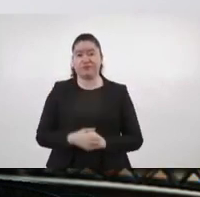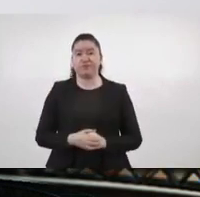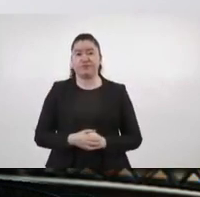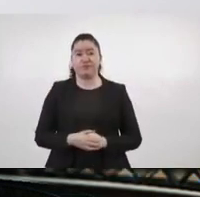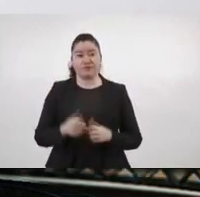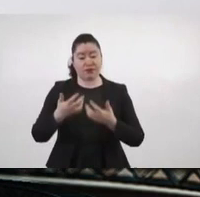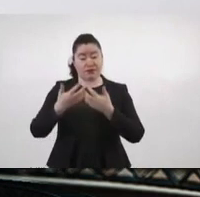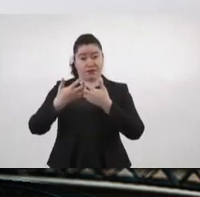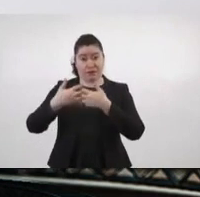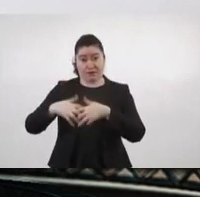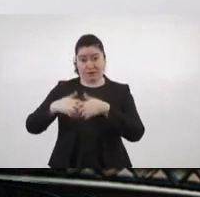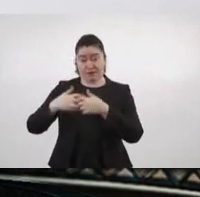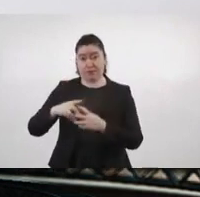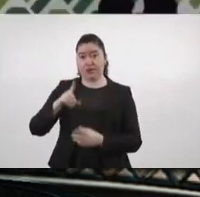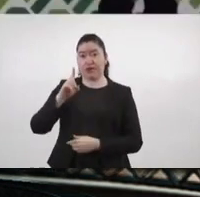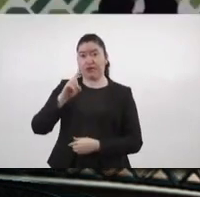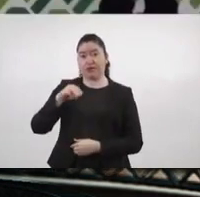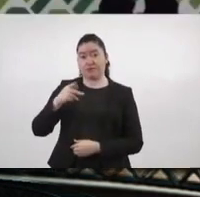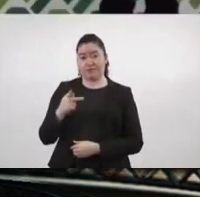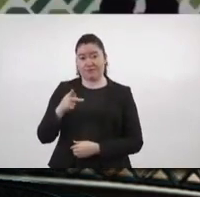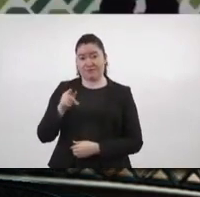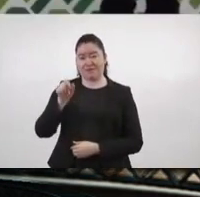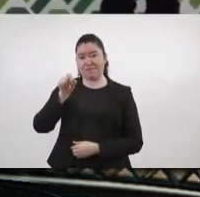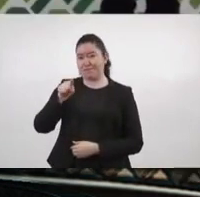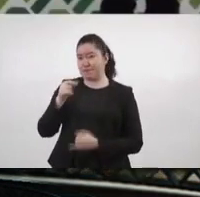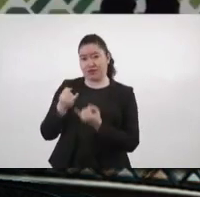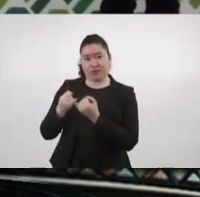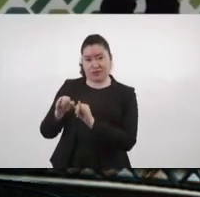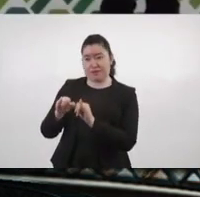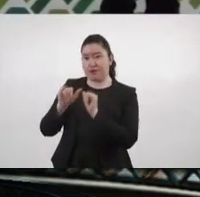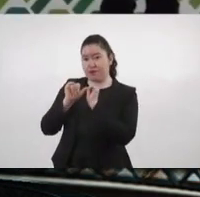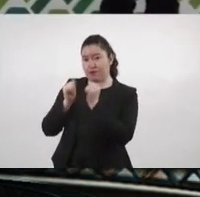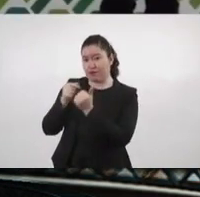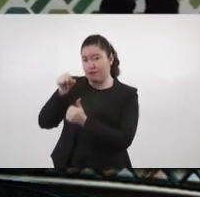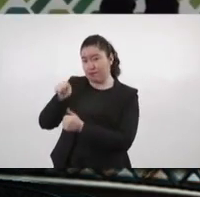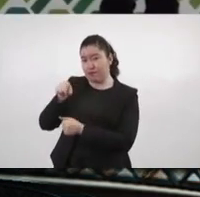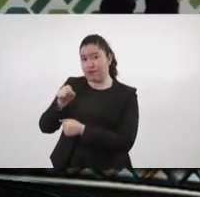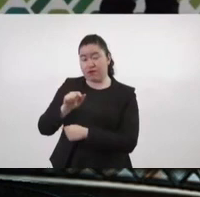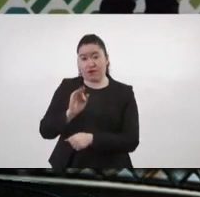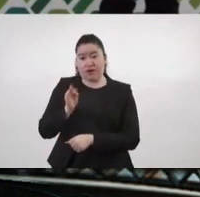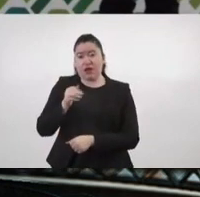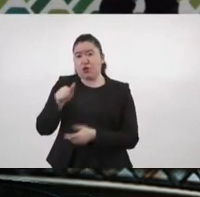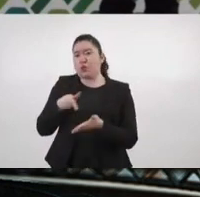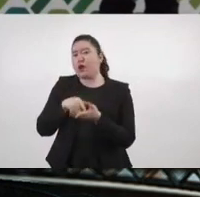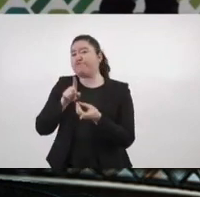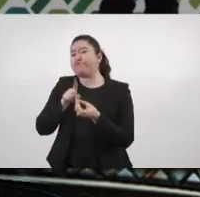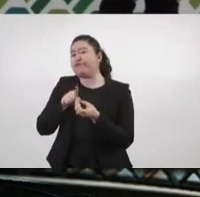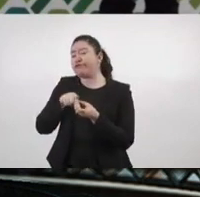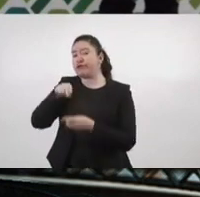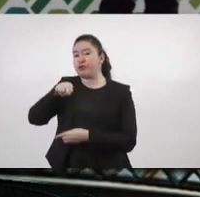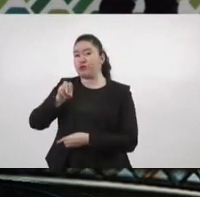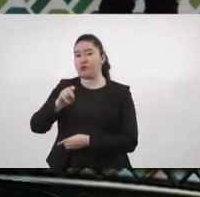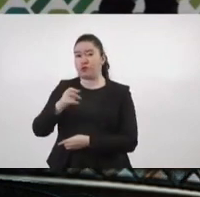quisiéramos informar lo siguiente. La empresa DNB, certificadora independiente